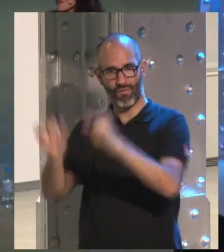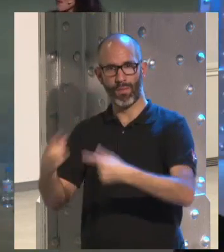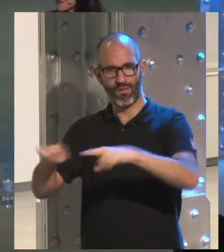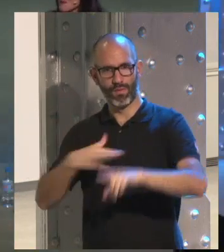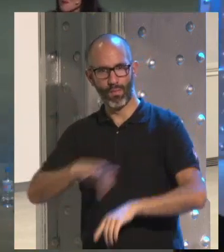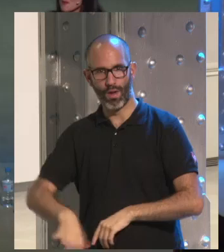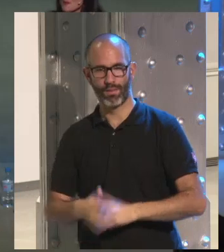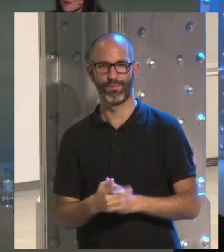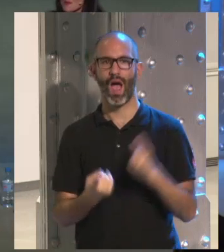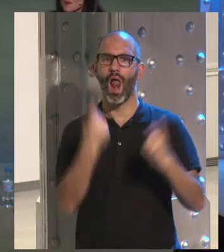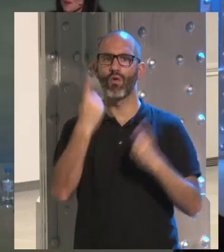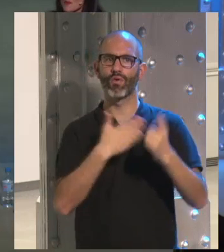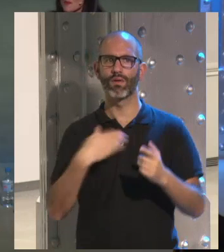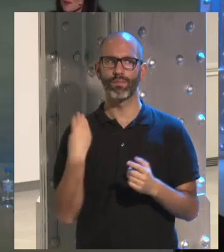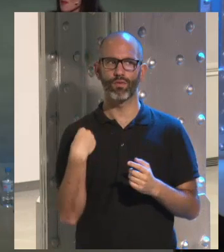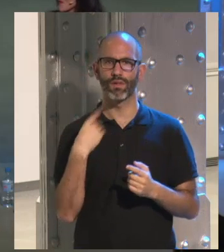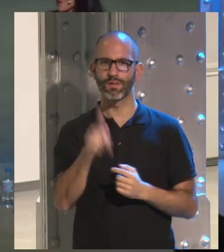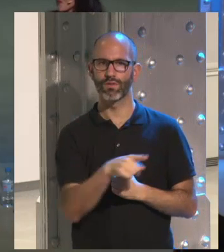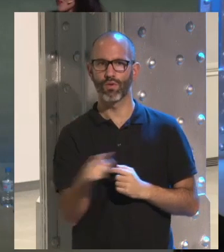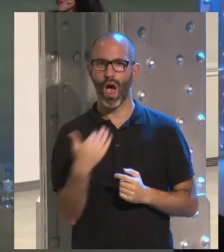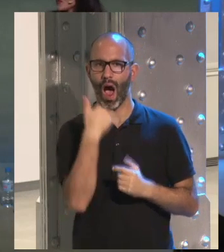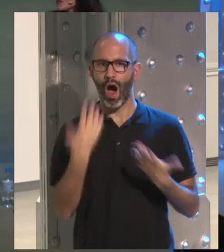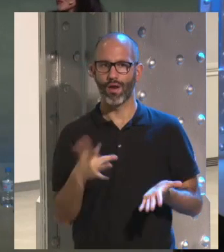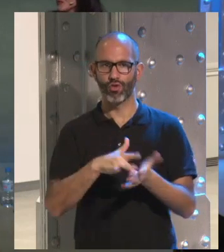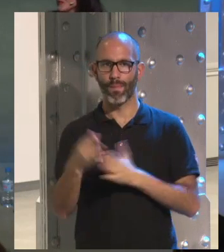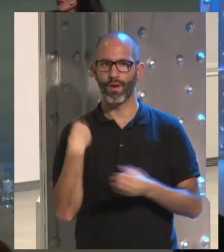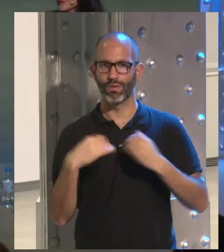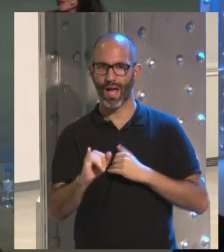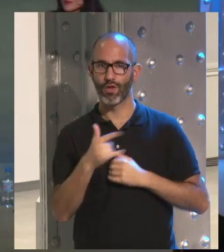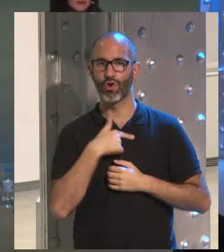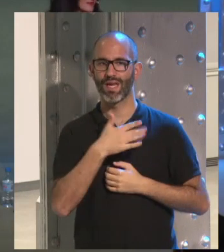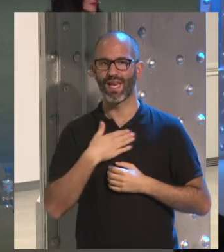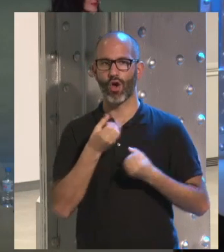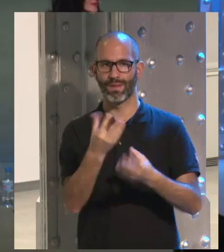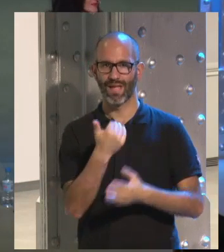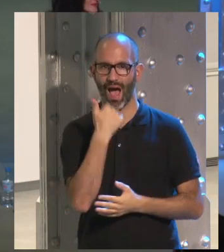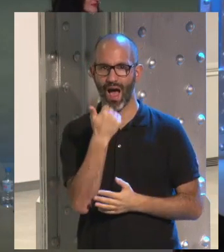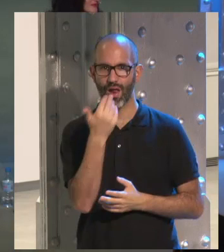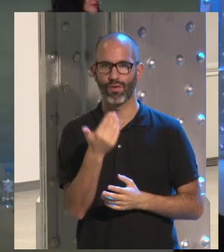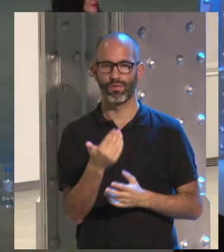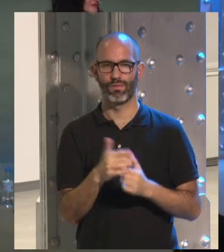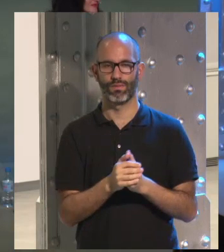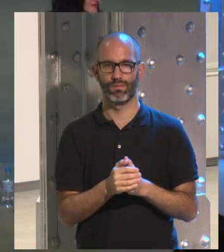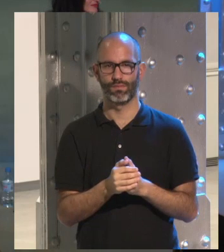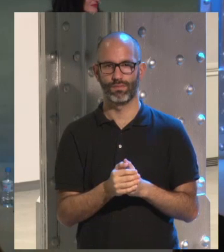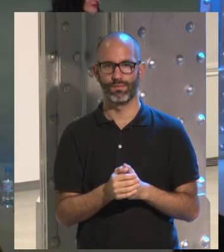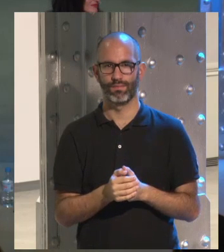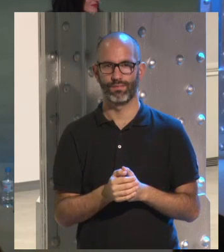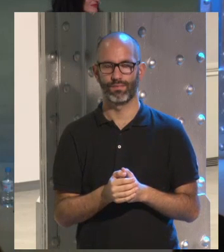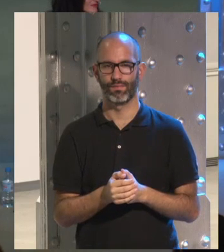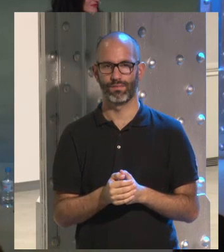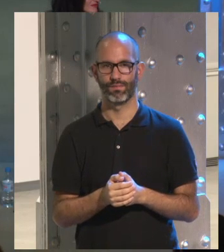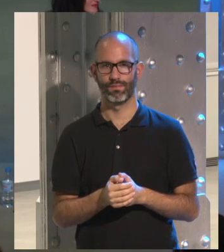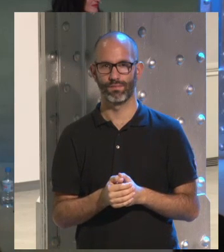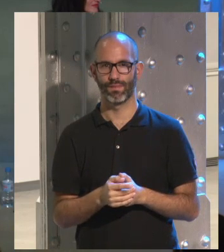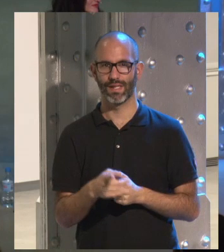¿Alguien quiere hacer alguna pregunta? Es el momento de lanzar preguntas Yo quería comentar una cosa y después tenemos una pregunta allí Sí Es